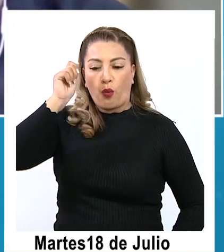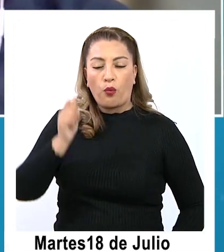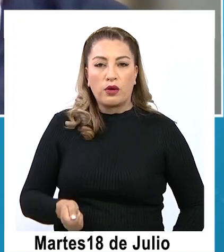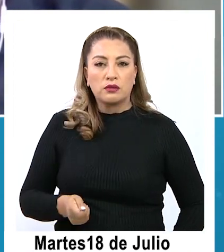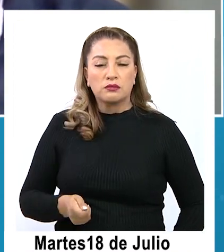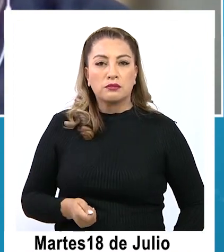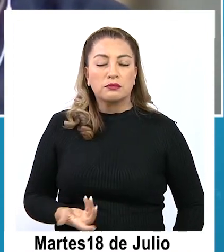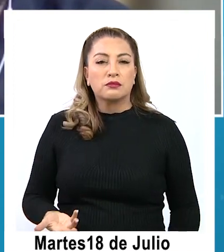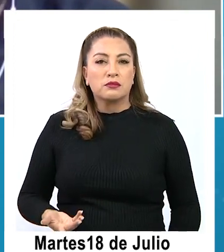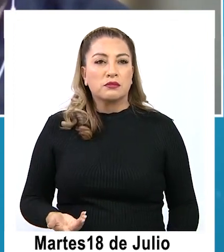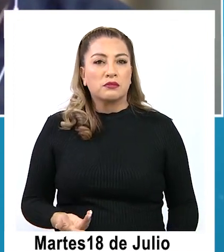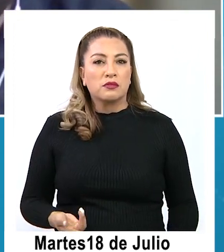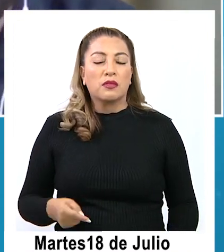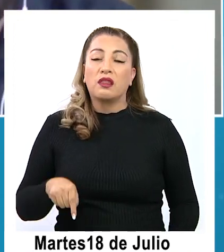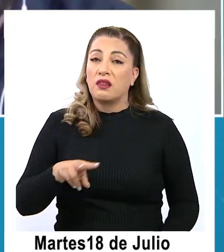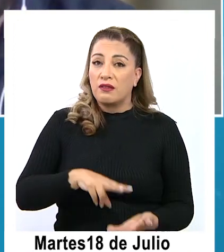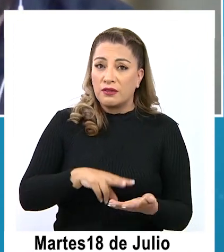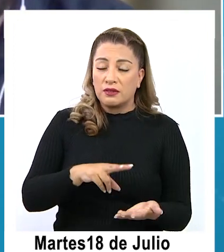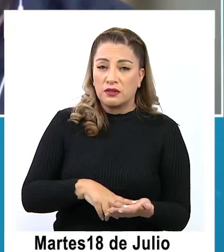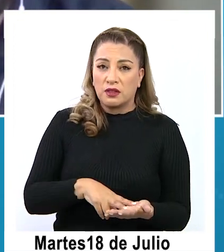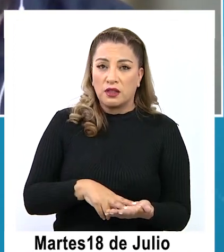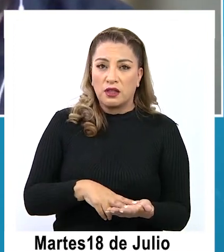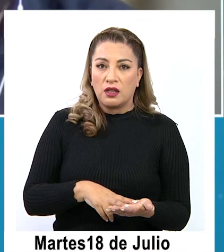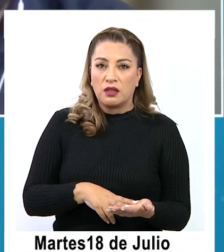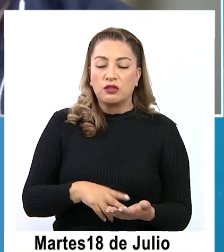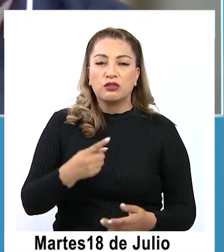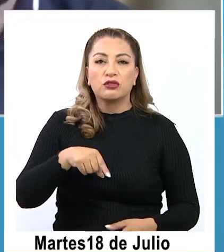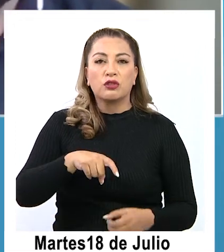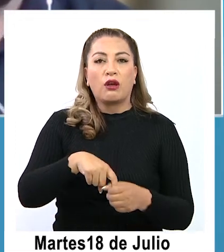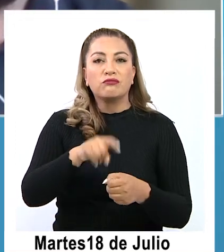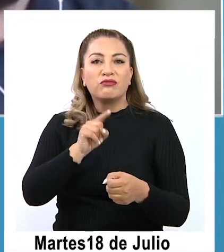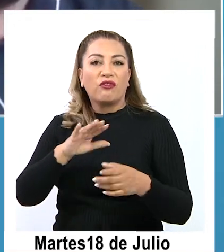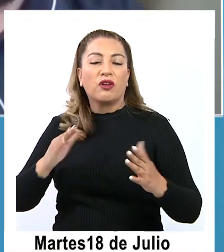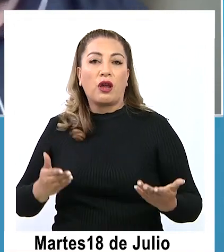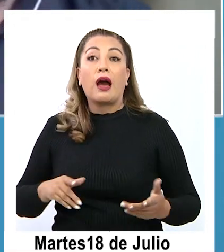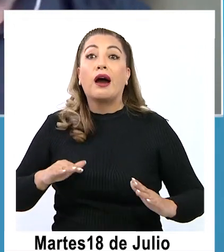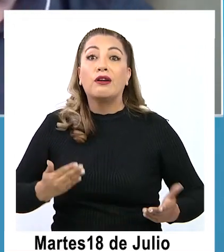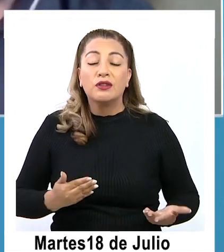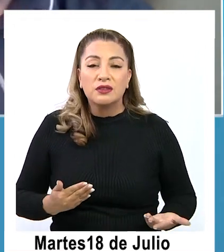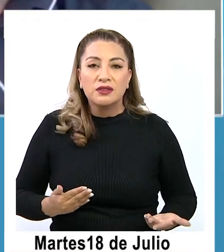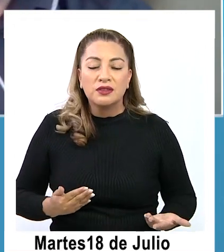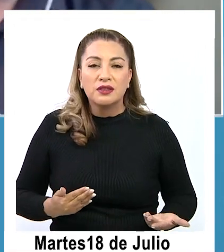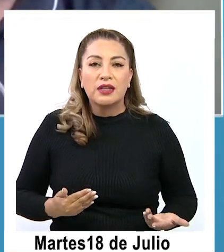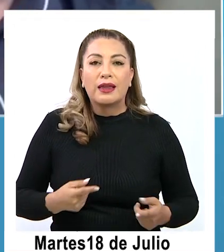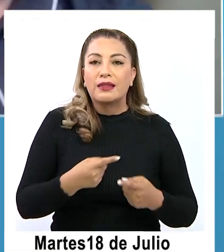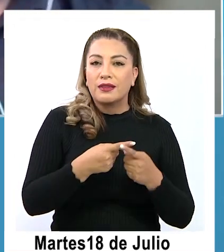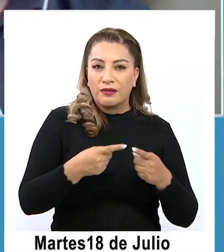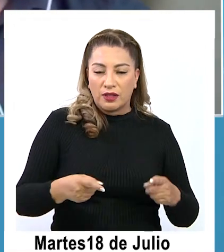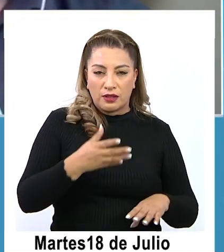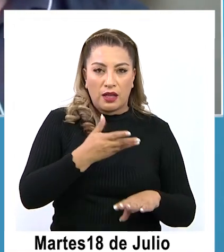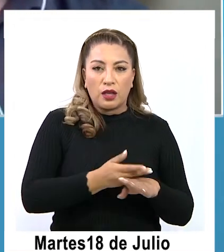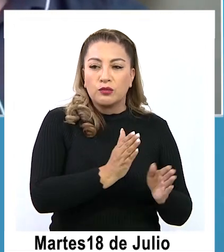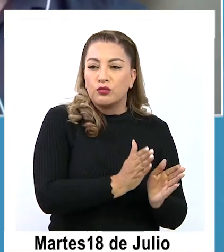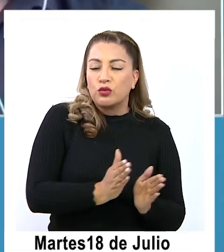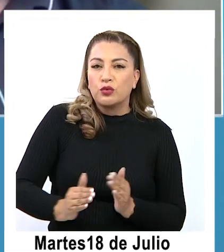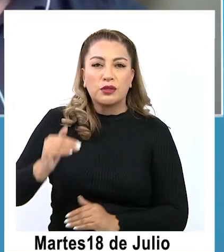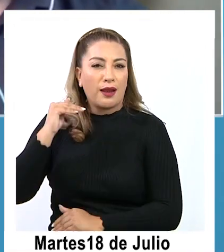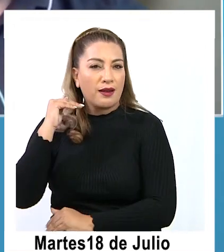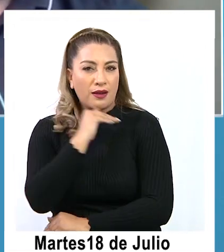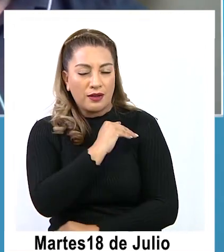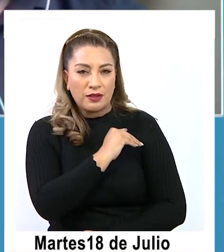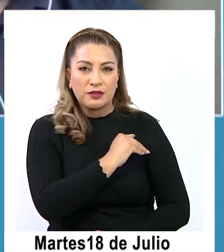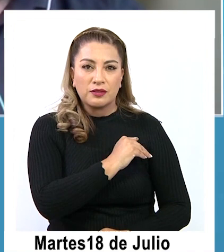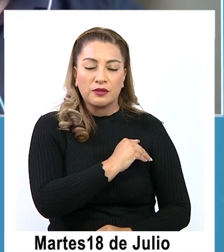tribunal acogió dicha moción y en el fondo nos dejó sin esta facultad. Hoy en día es distinto, se crea un procedimiento expedito, un